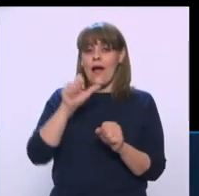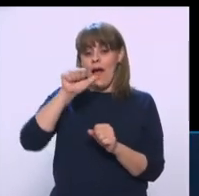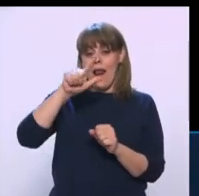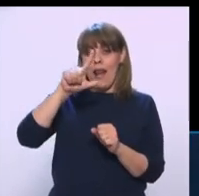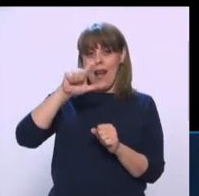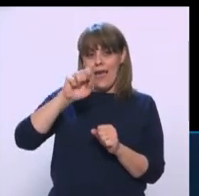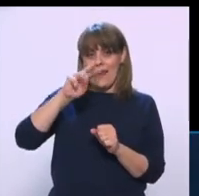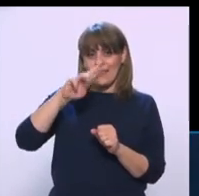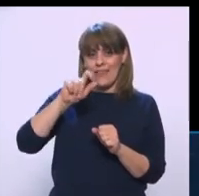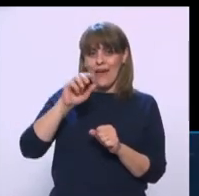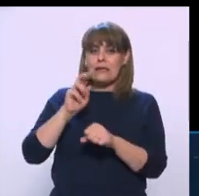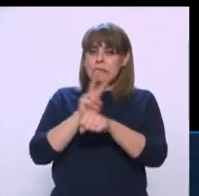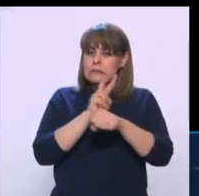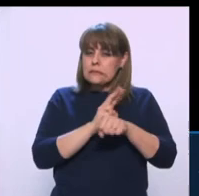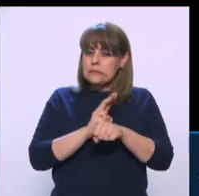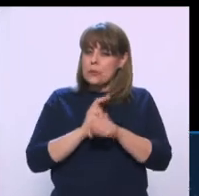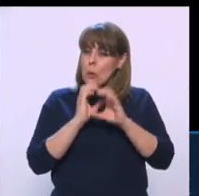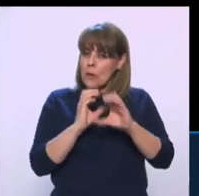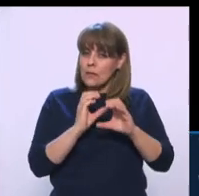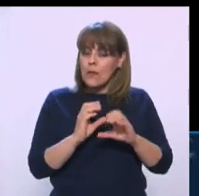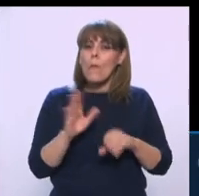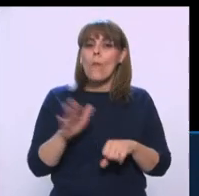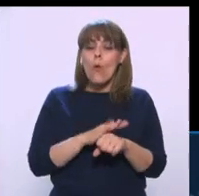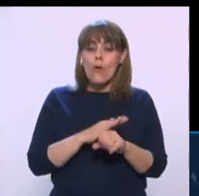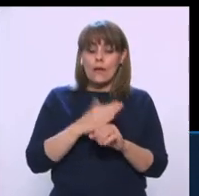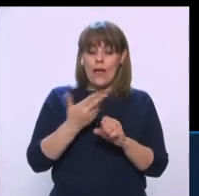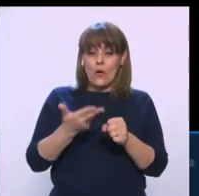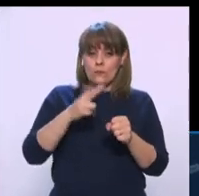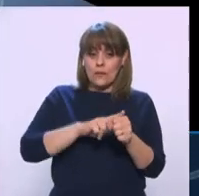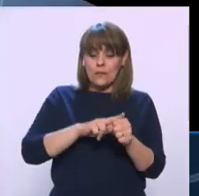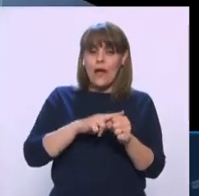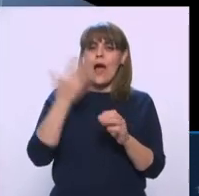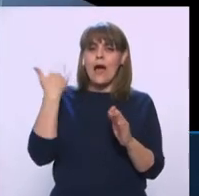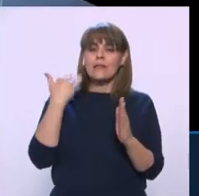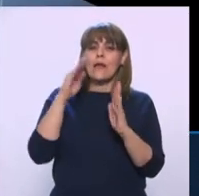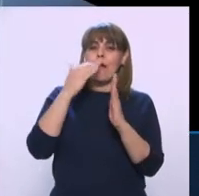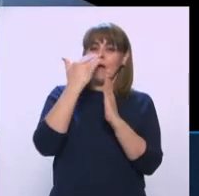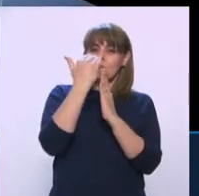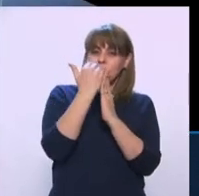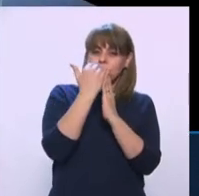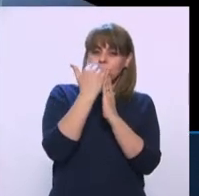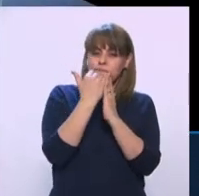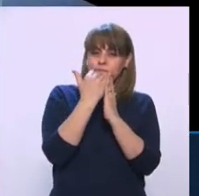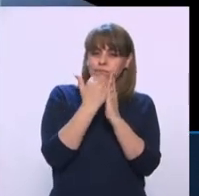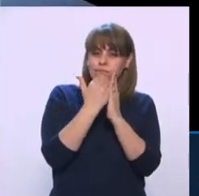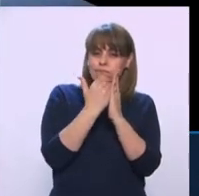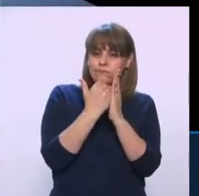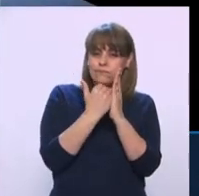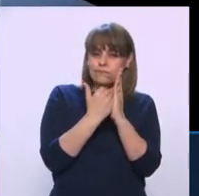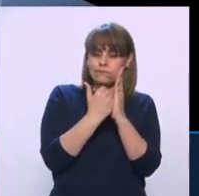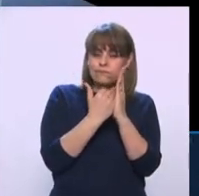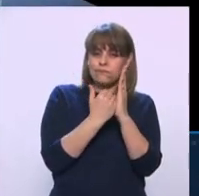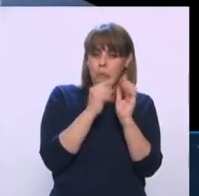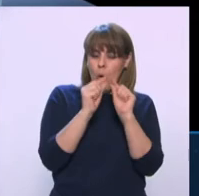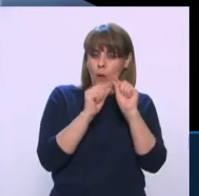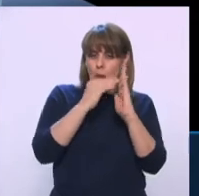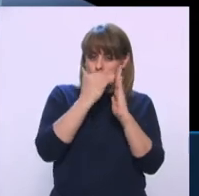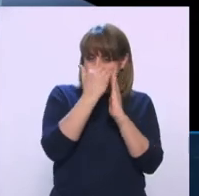tendencia hacia el descenso de hospitalizaciones que se había mantenido gradual, pero sostenida,